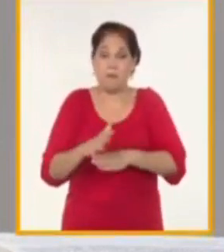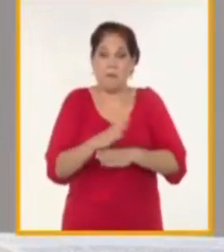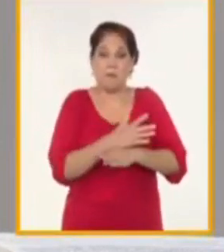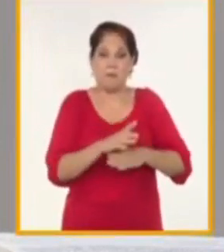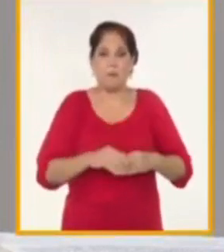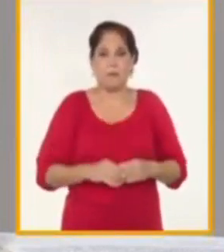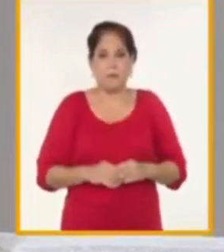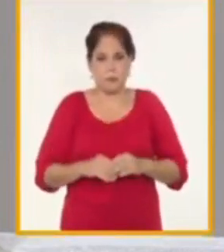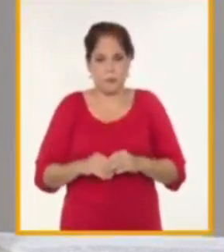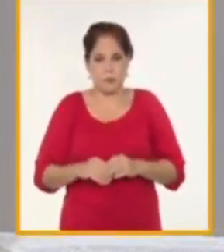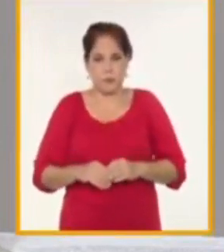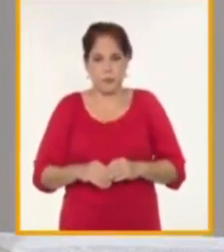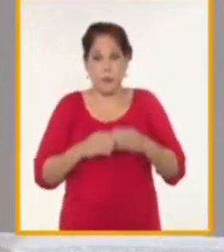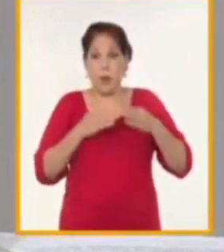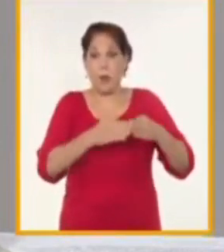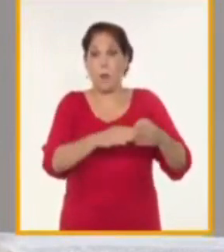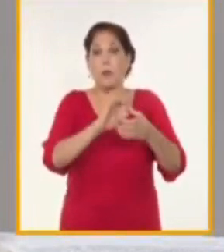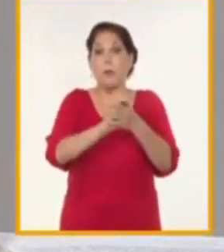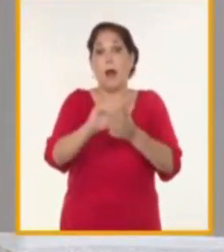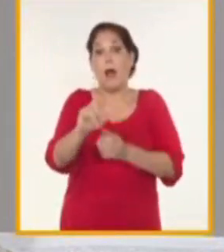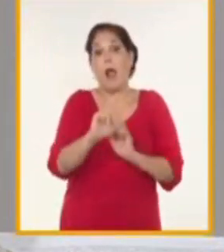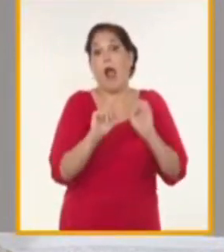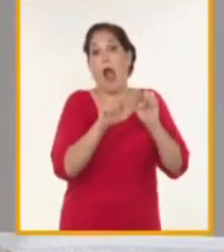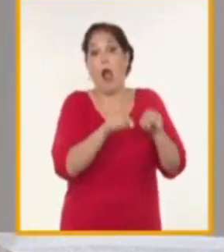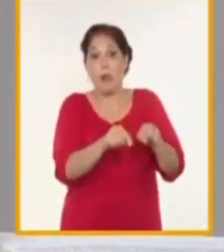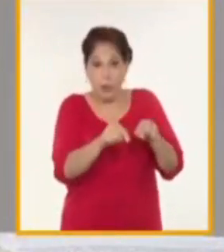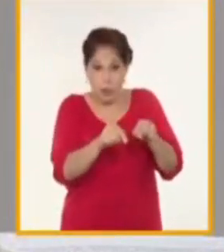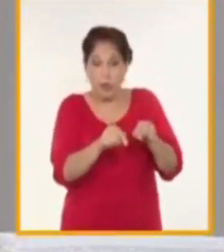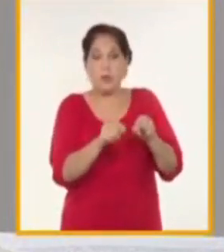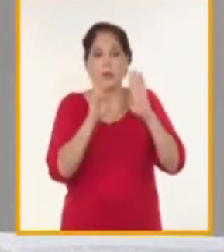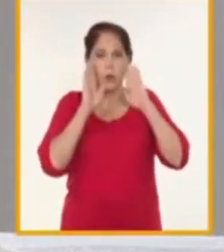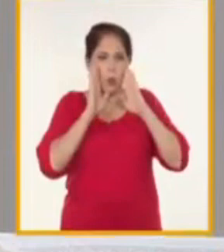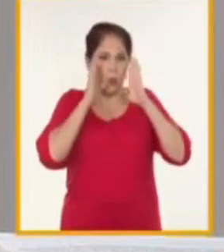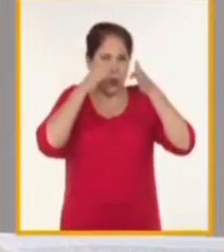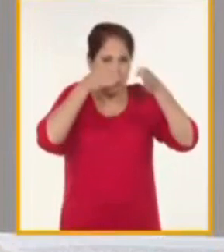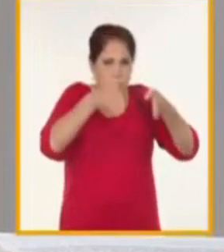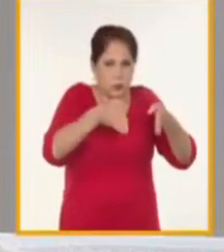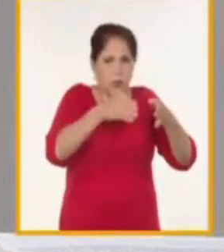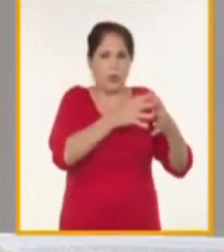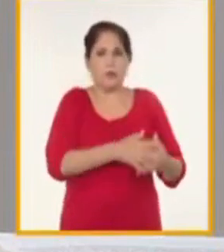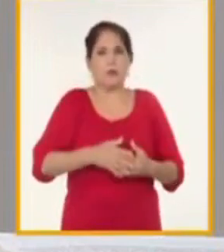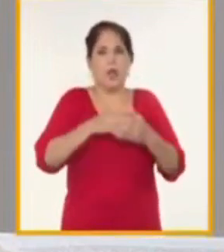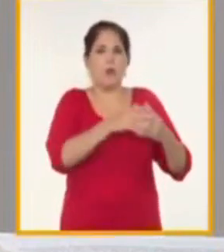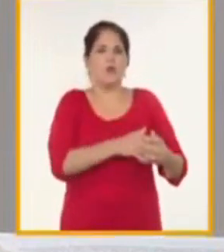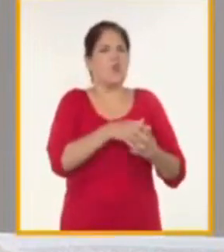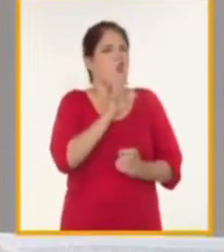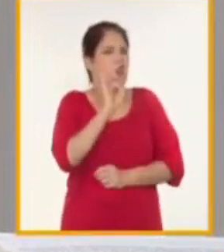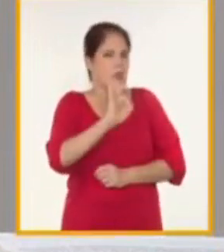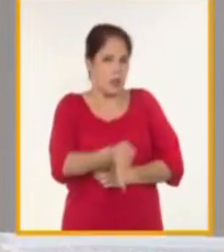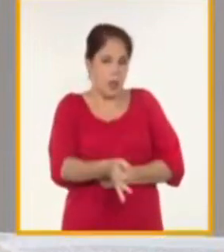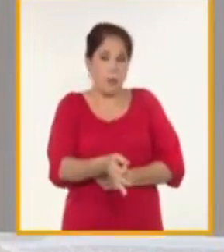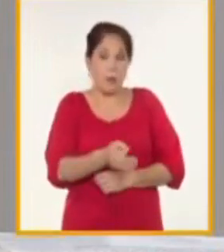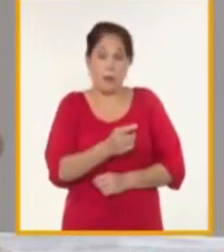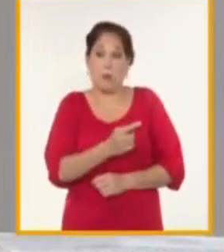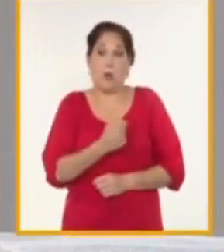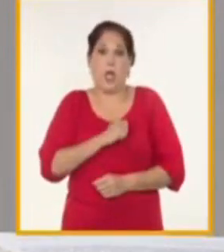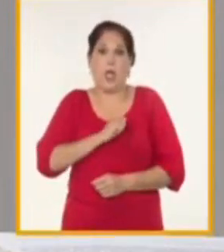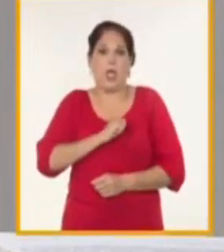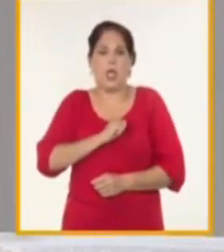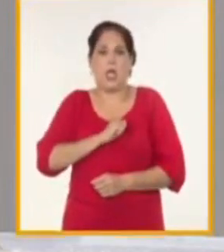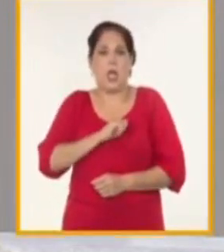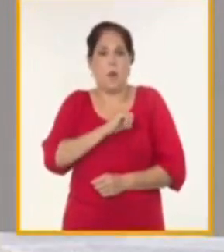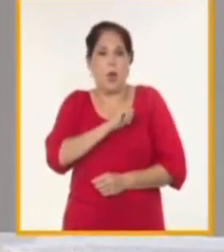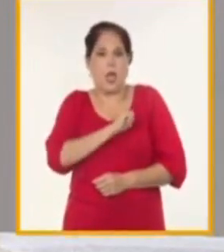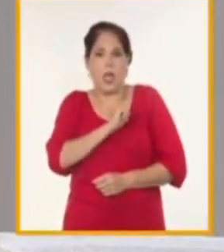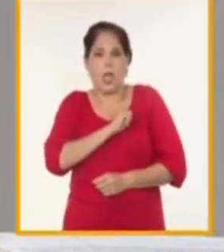de Mariel ha estado en el foco de nuestra de nuestra presión